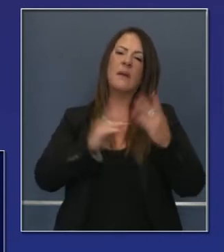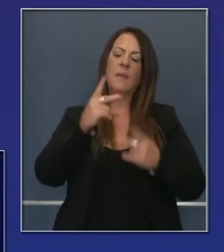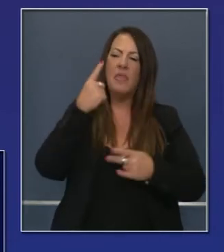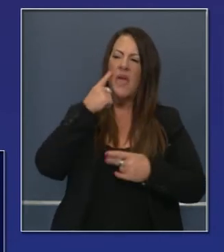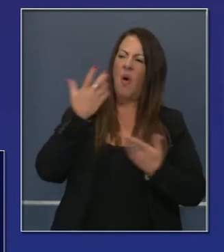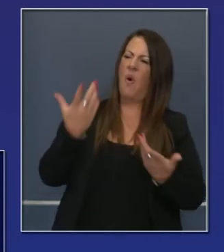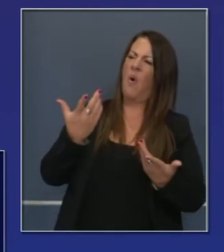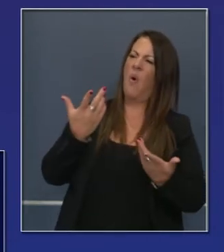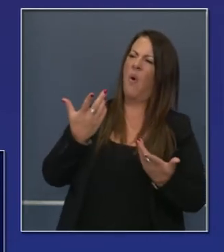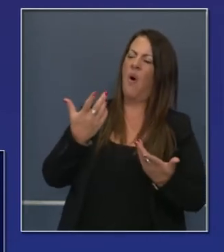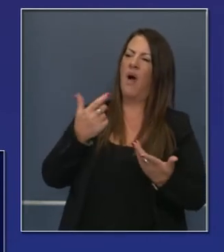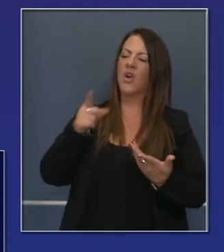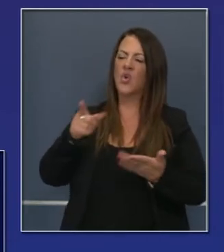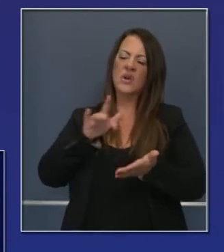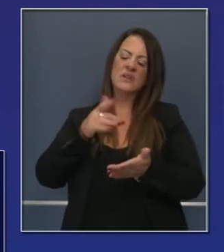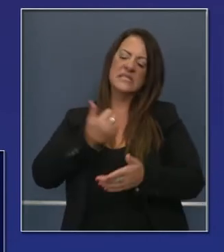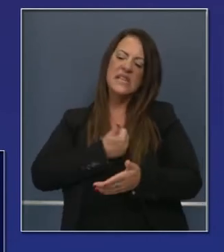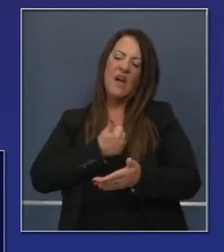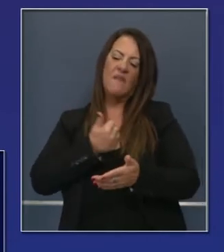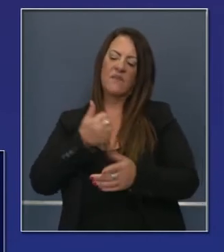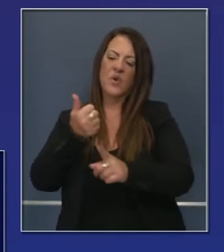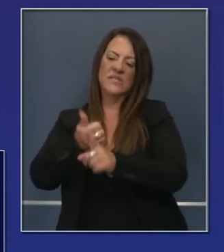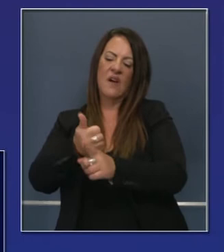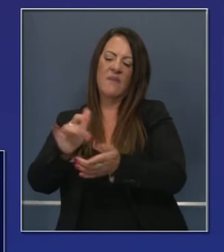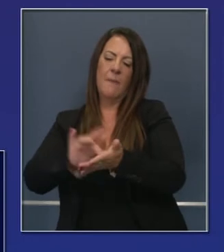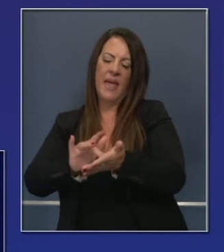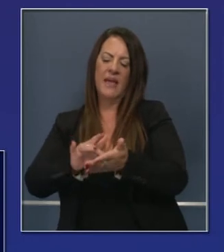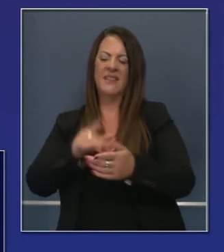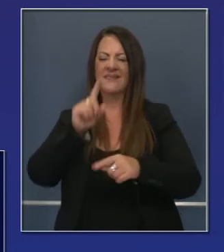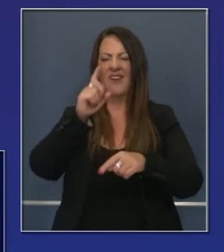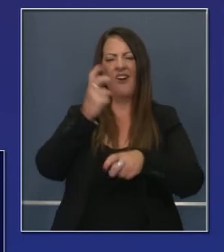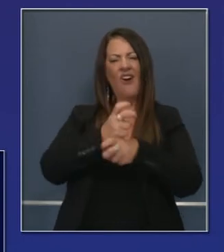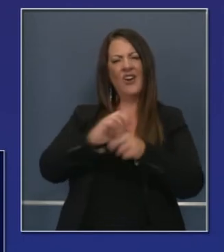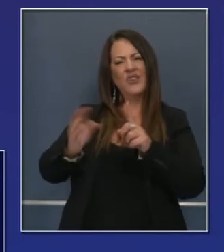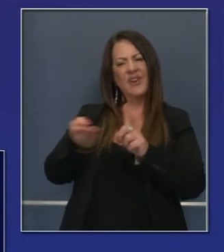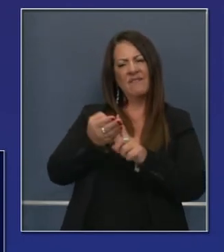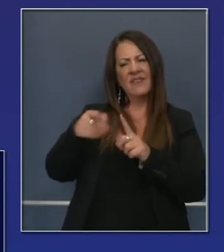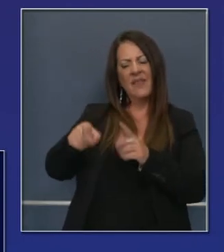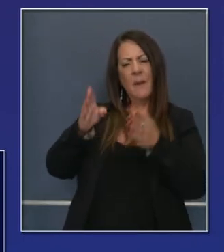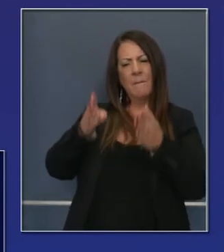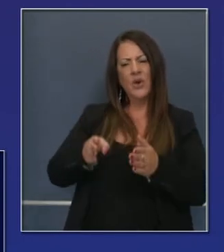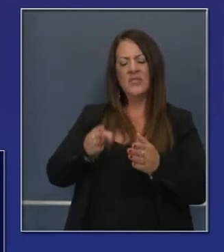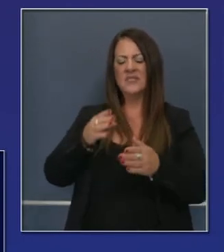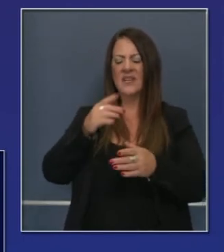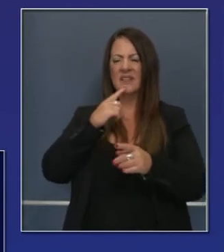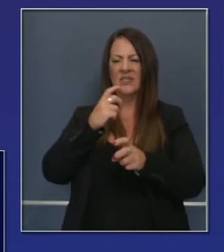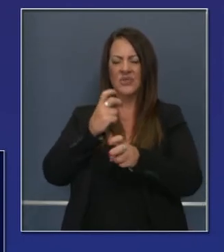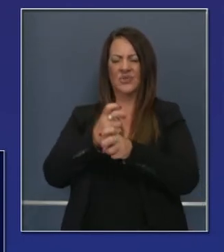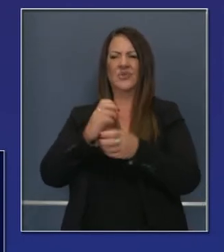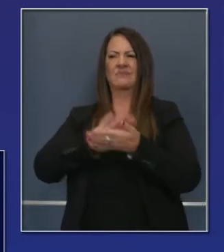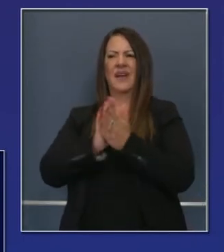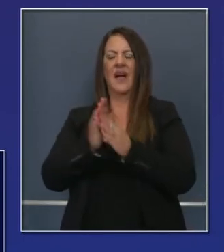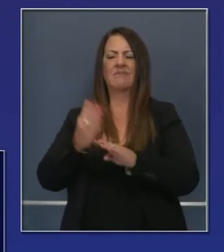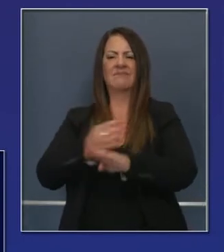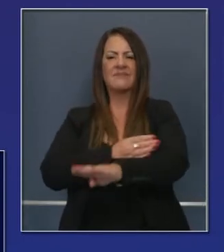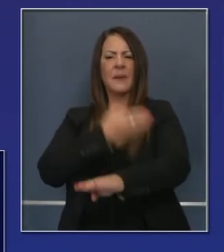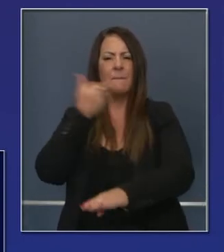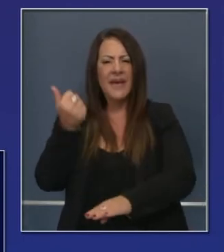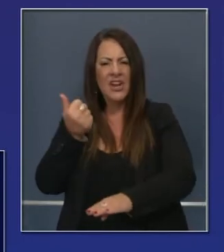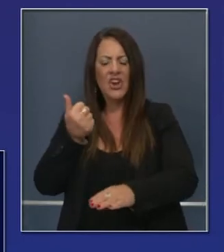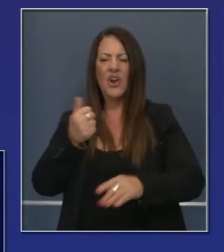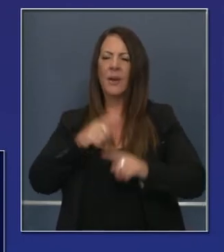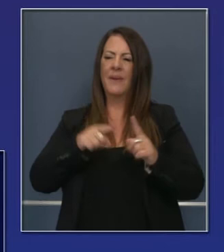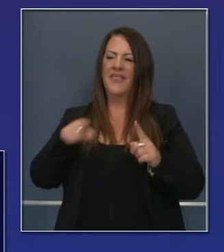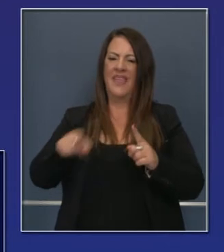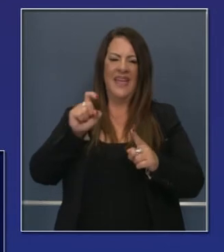deberías drogarte. Y es más difícil de convencer a una persona si no se siente